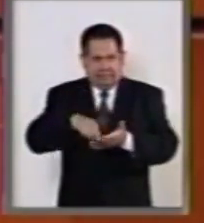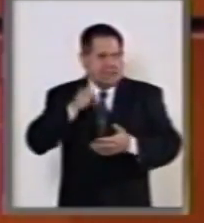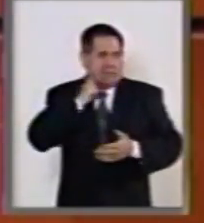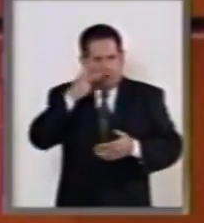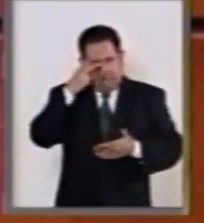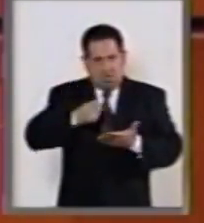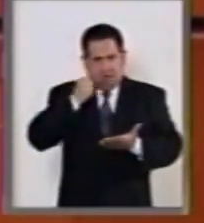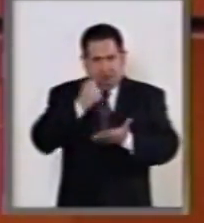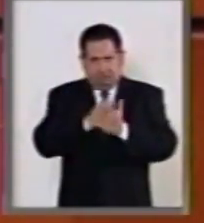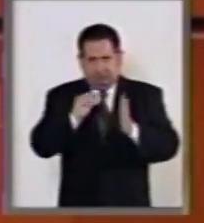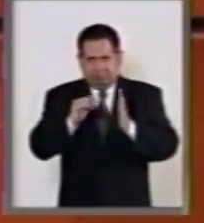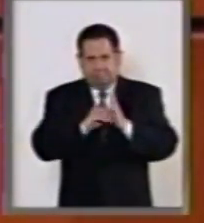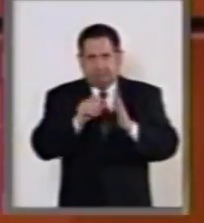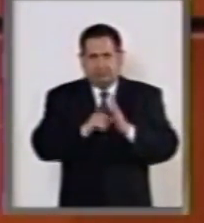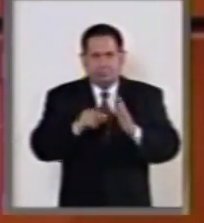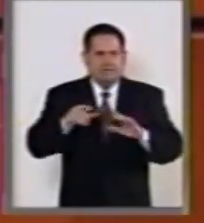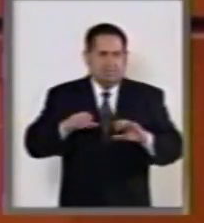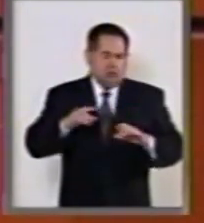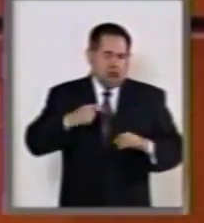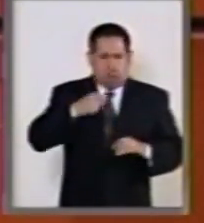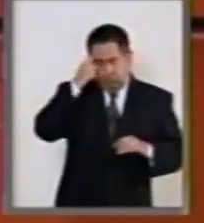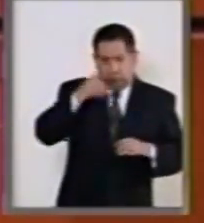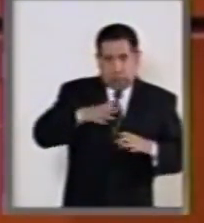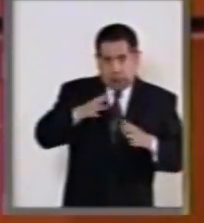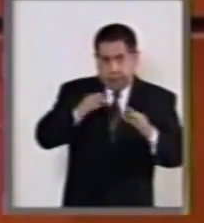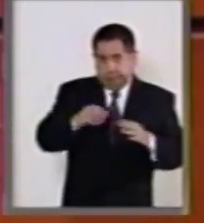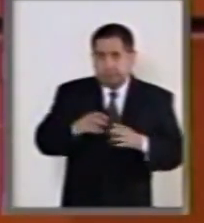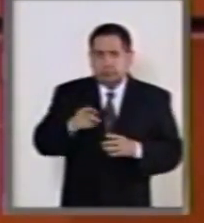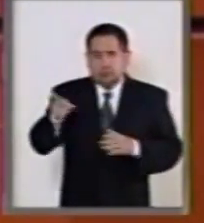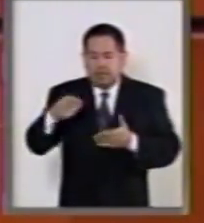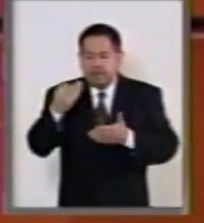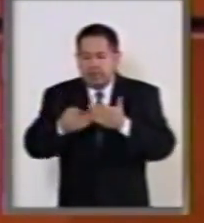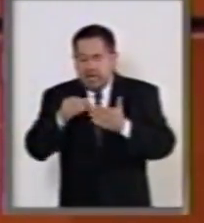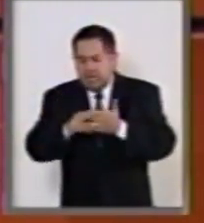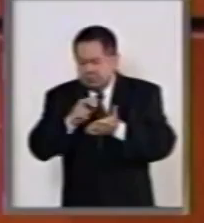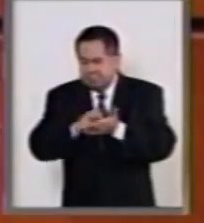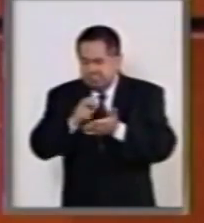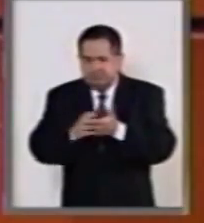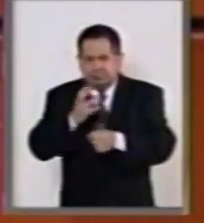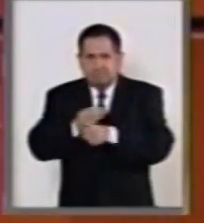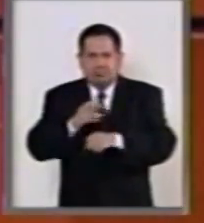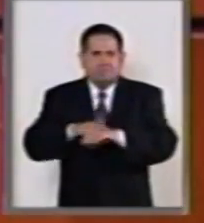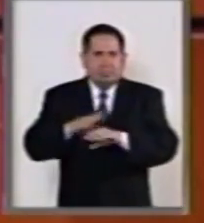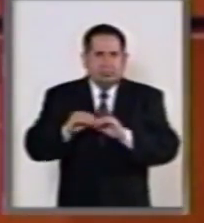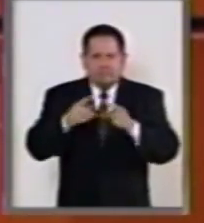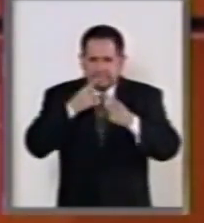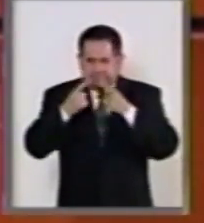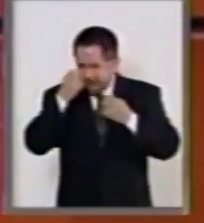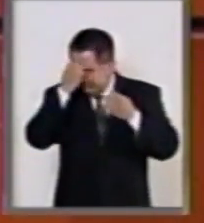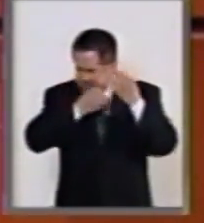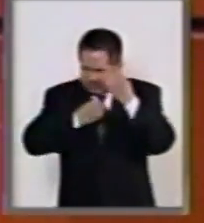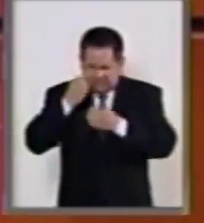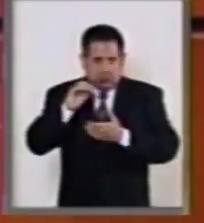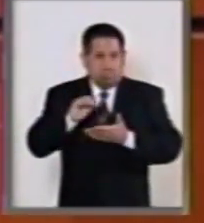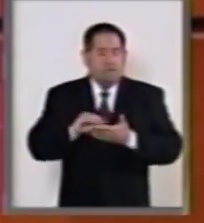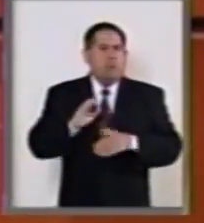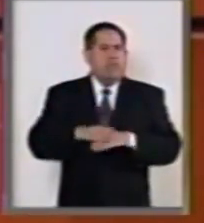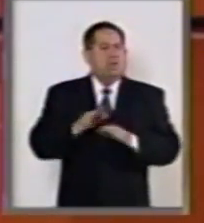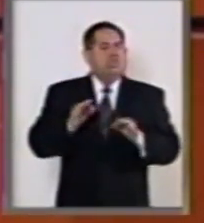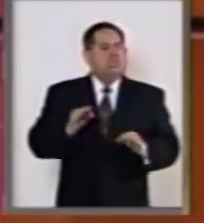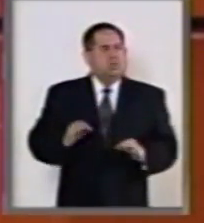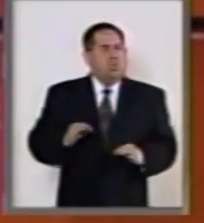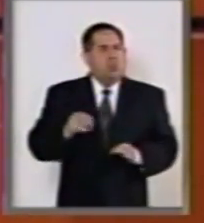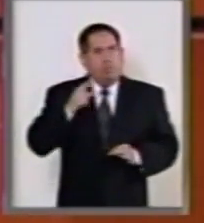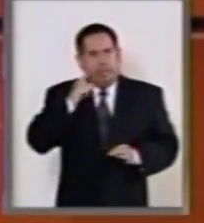Senado de la República como Cámara de Origen, pero que necesitan tener en esta revisión este perfeccionamiento de